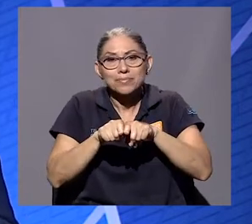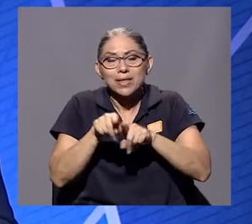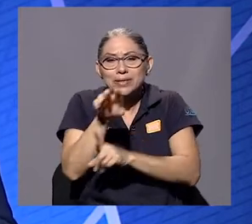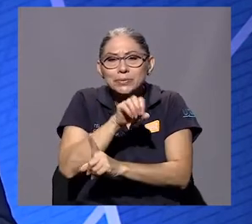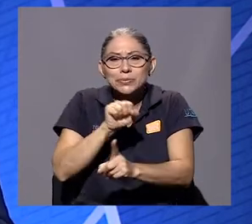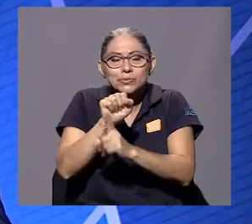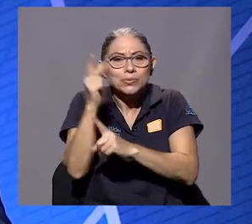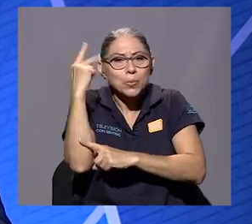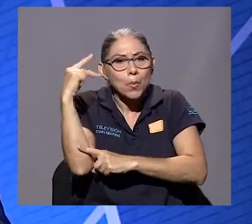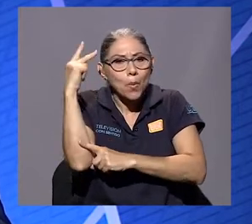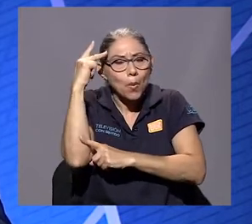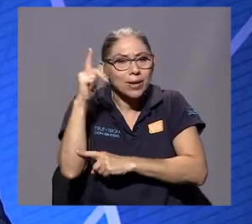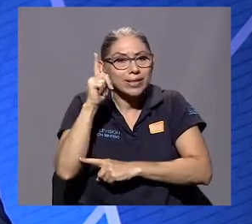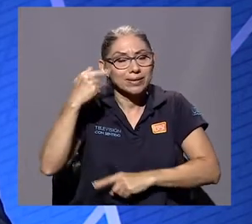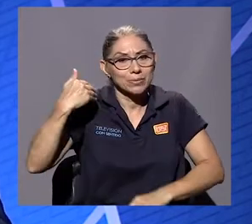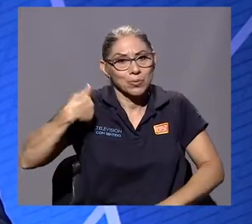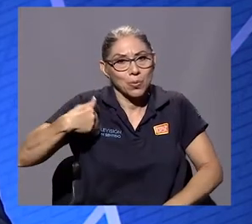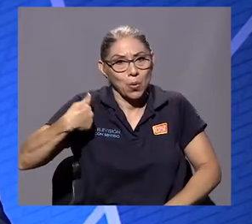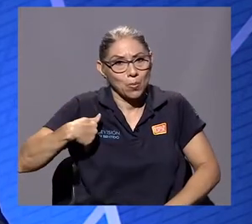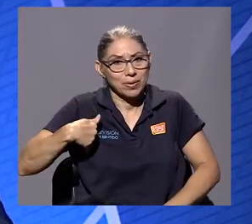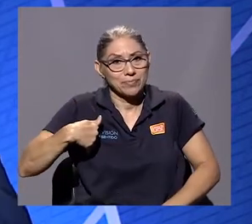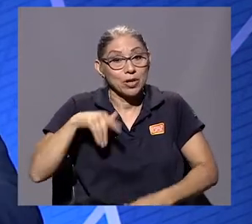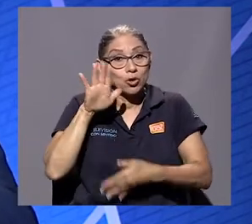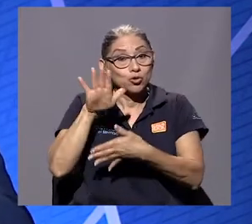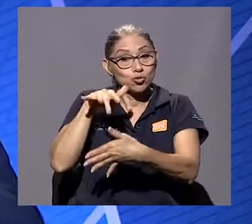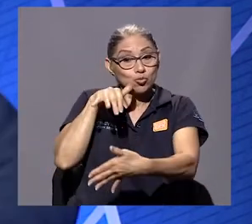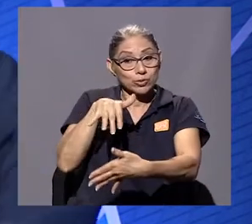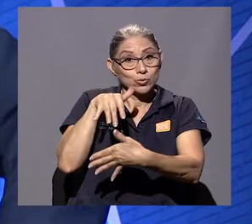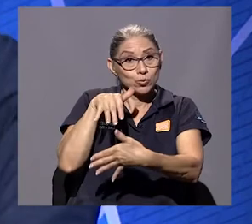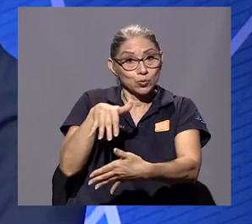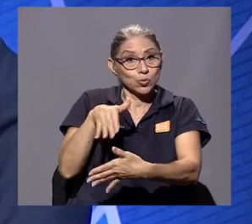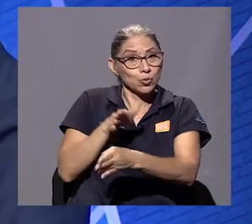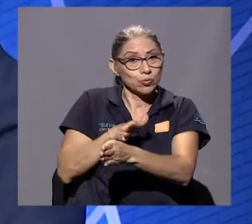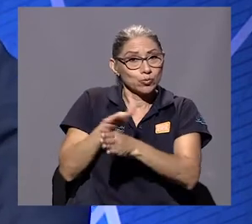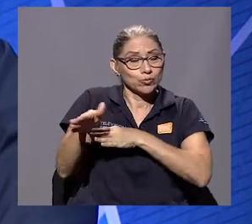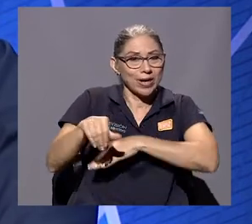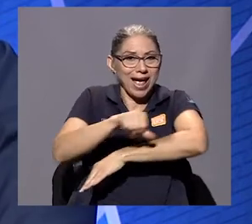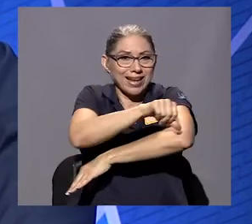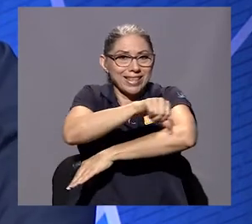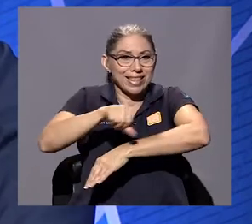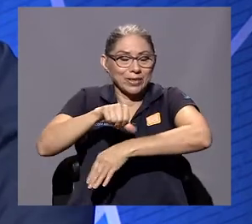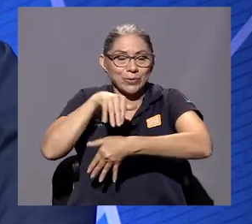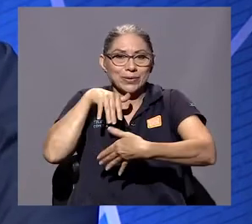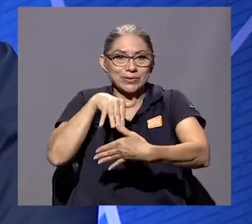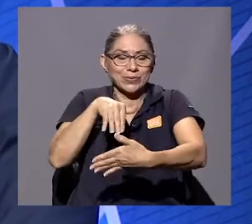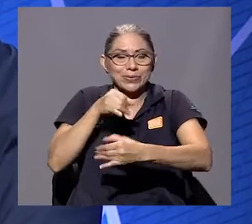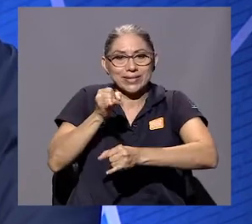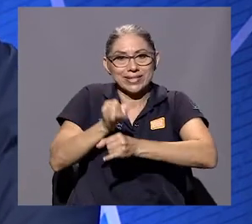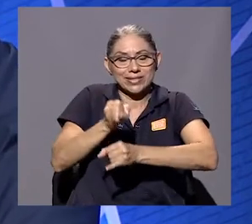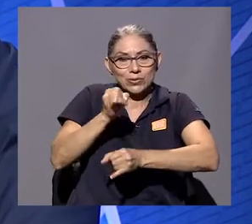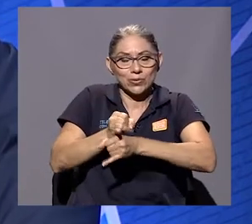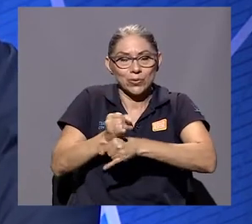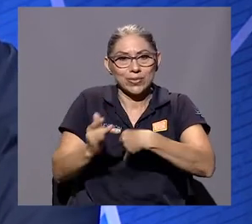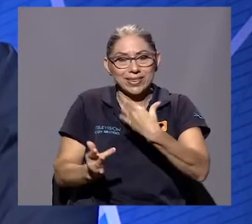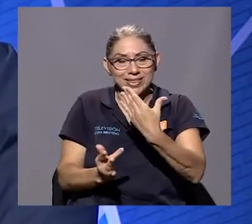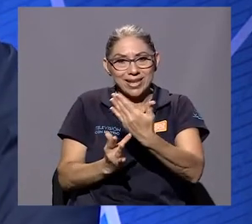política de un hombre que de formación básica es arquitecto. Se formó en el Instituto